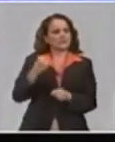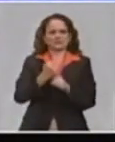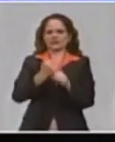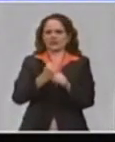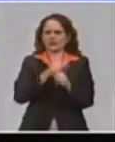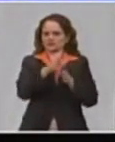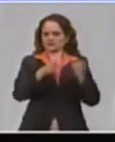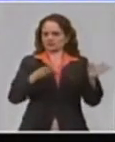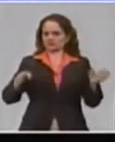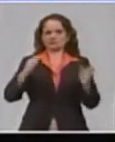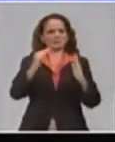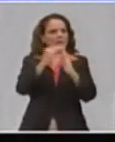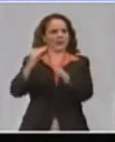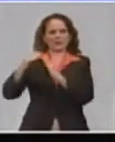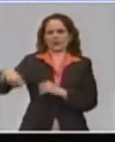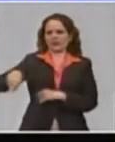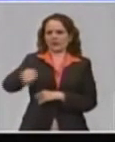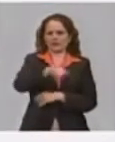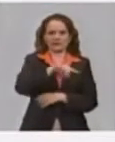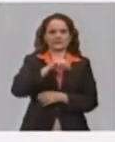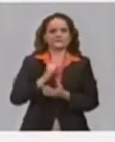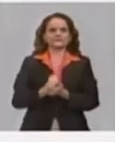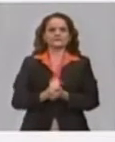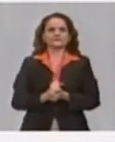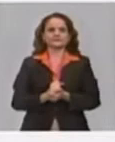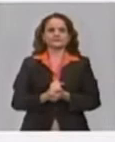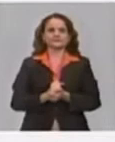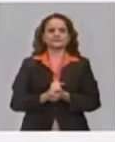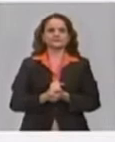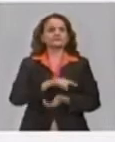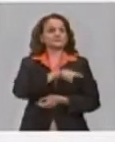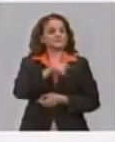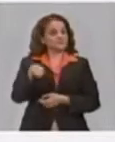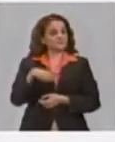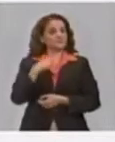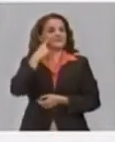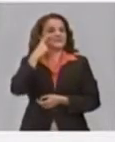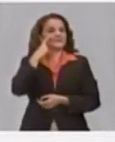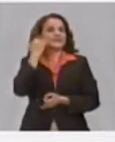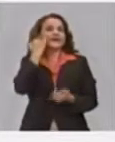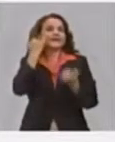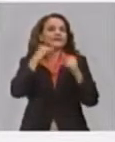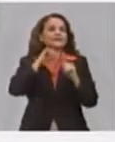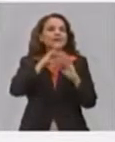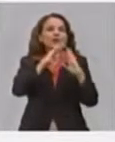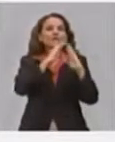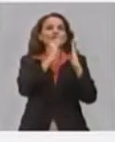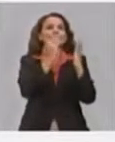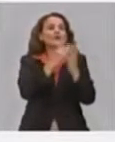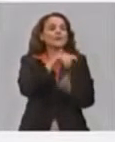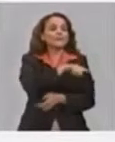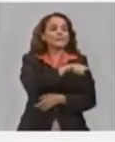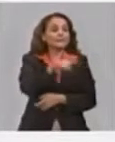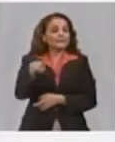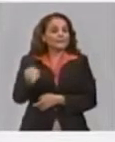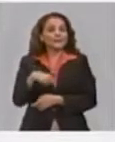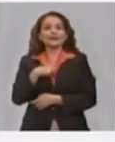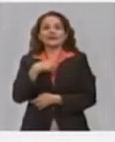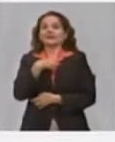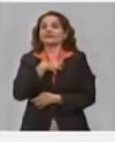Aquí hemos identificado 641.737 núcleos familiares que están en una situación de